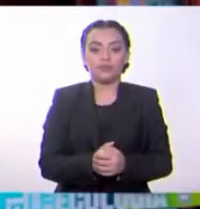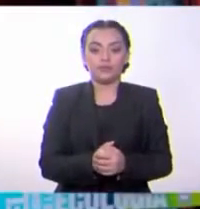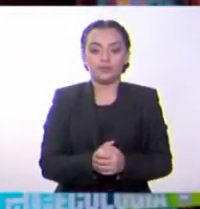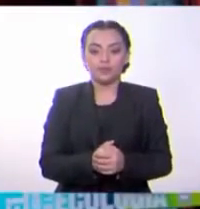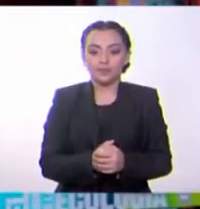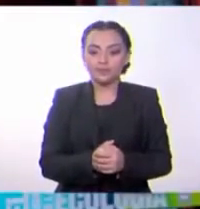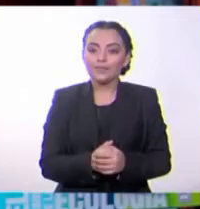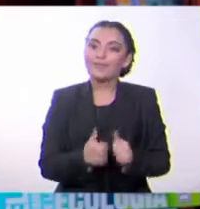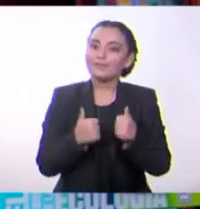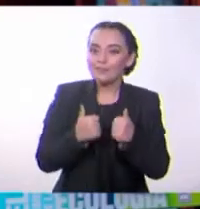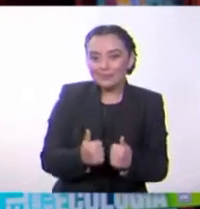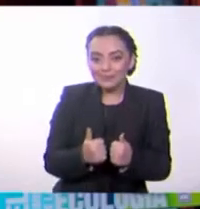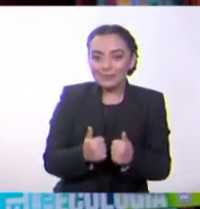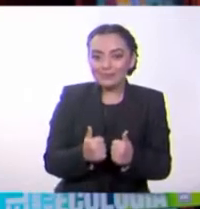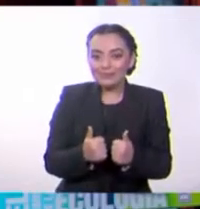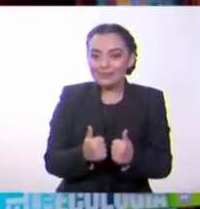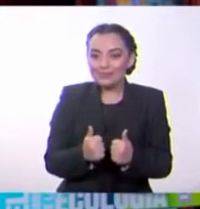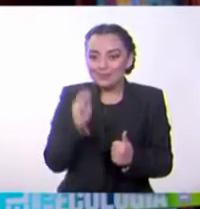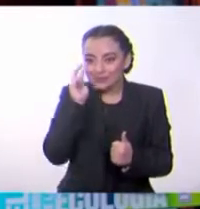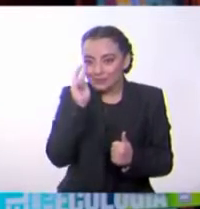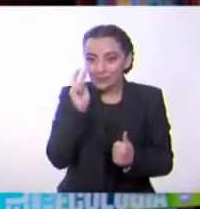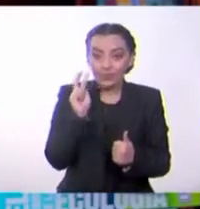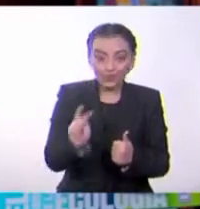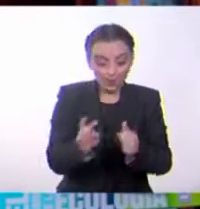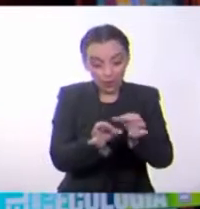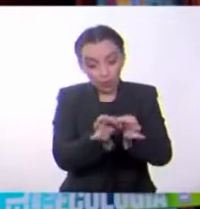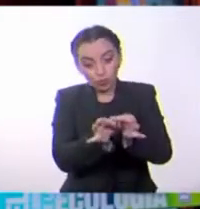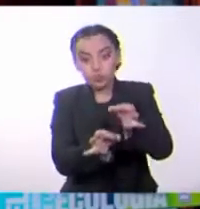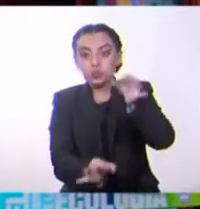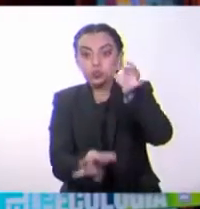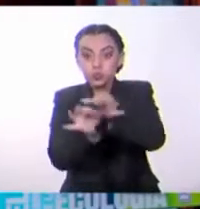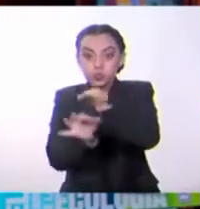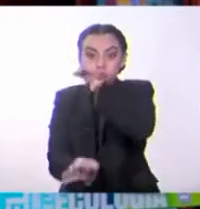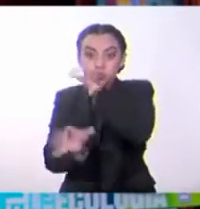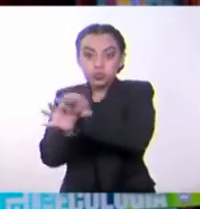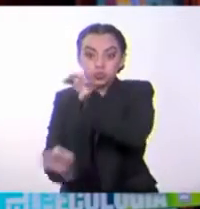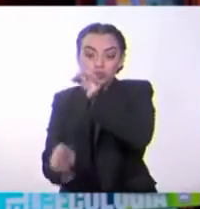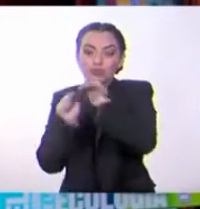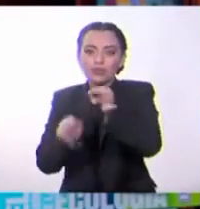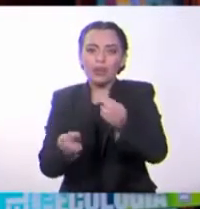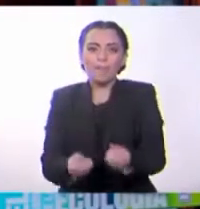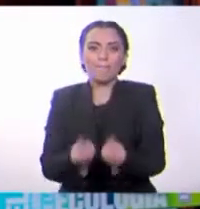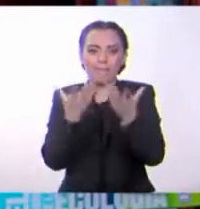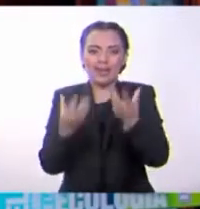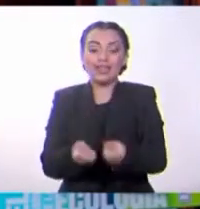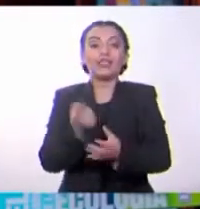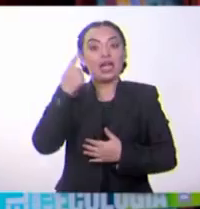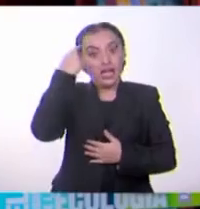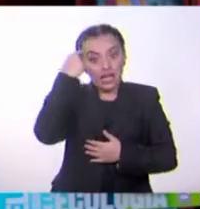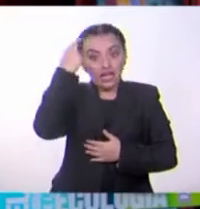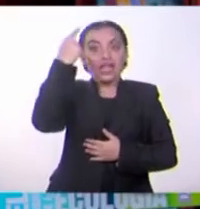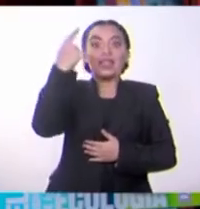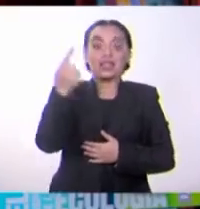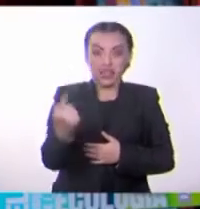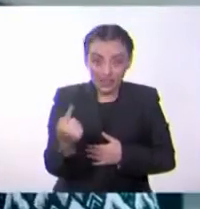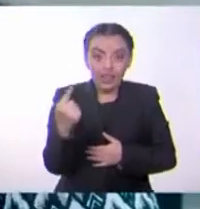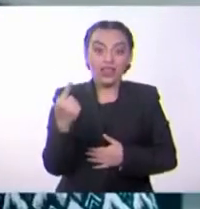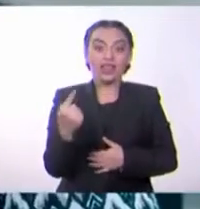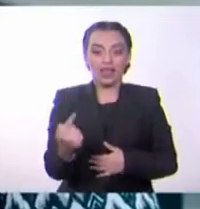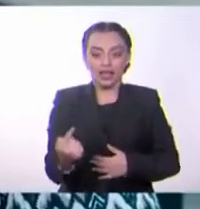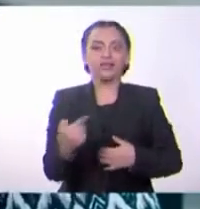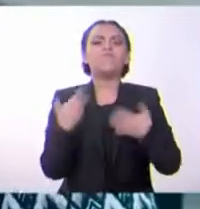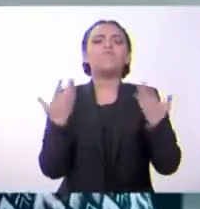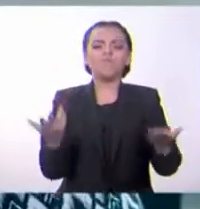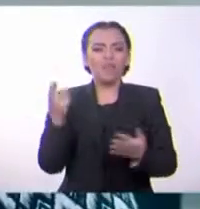Muy bien, como habrás notado, el bambú siempre ha aparecido en ideas muy brillantes. Pero esto se debe a diversas